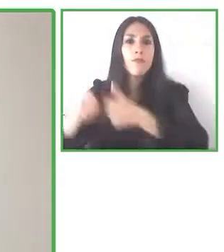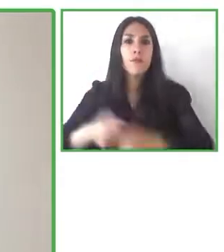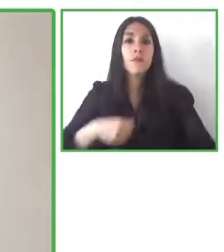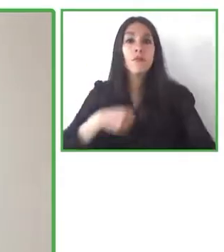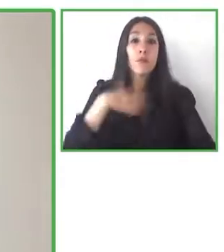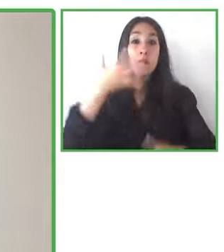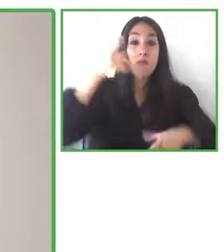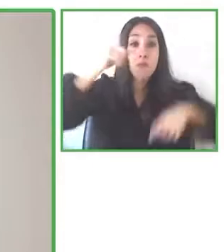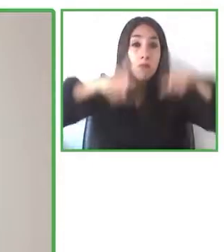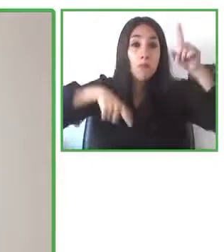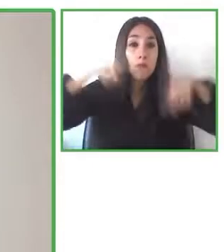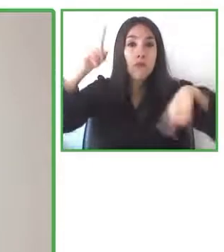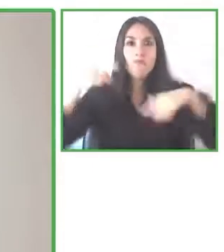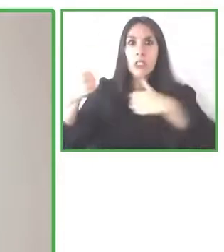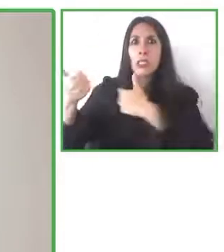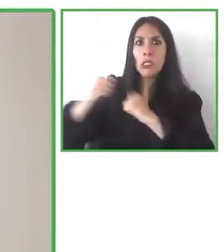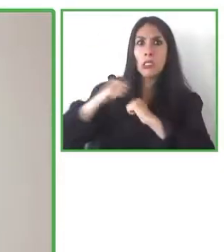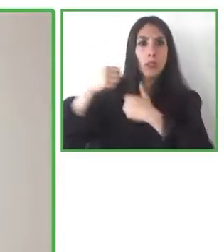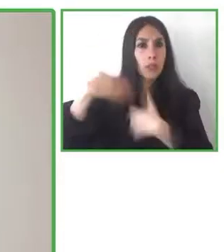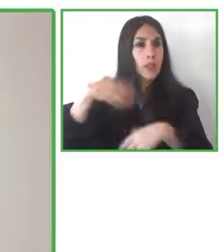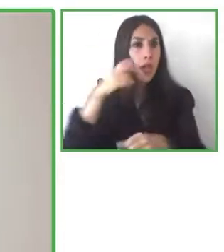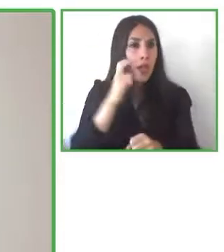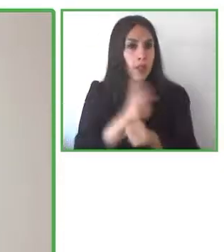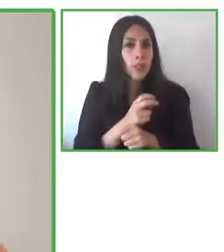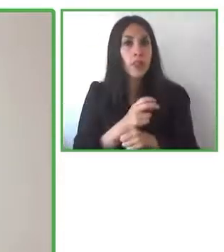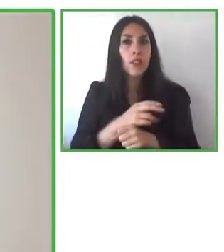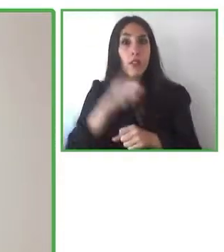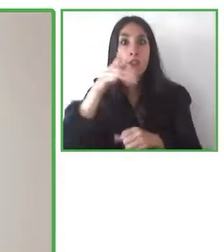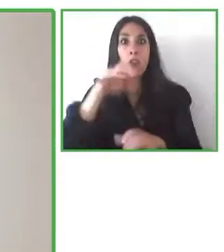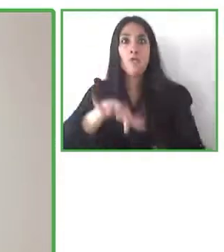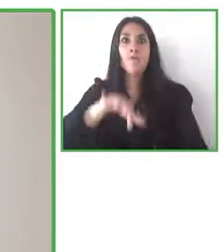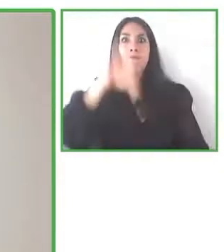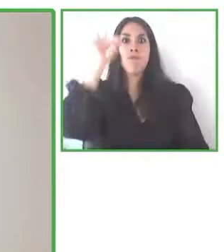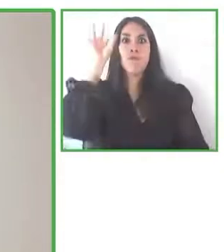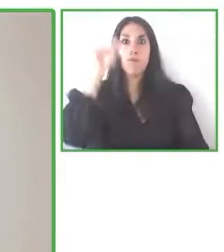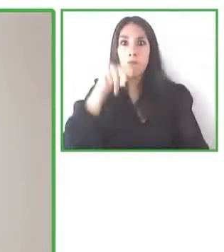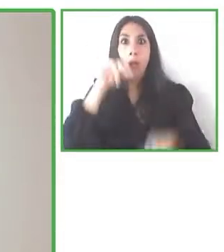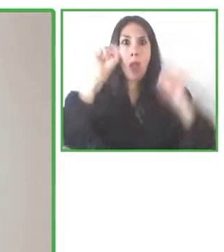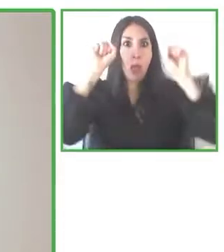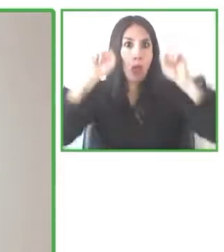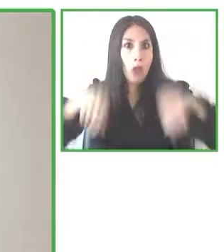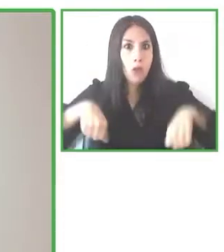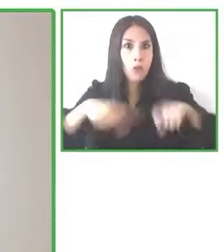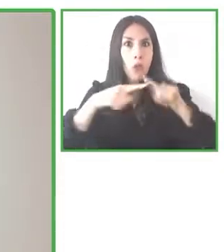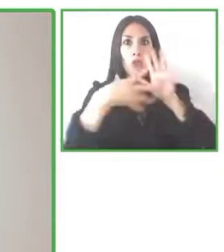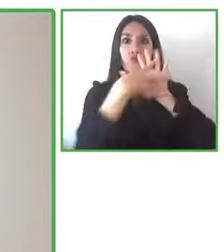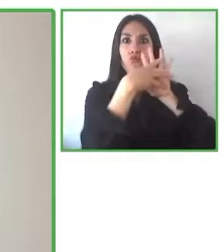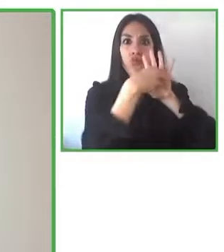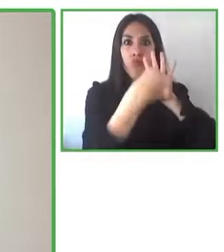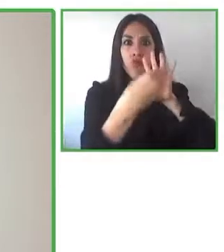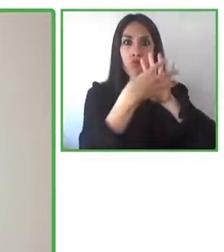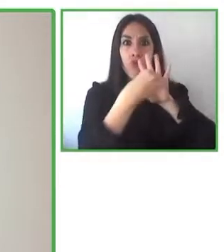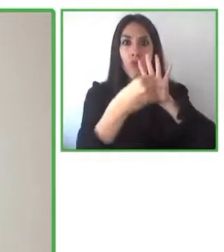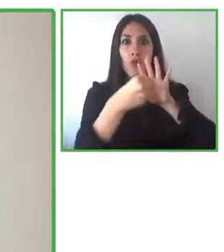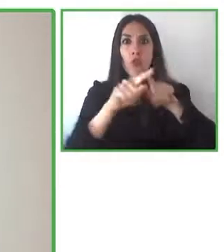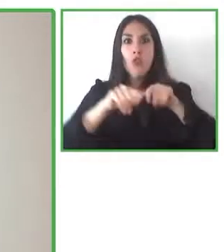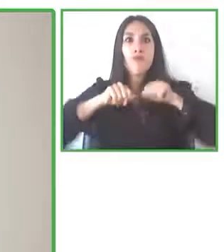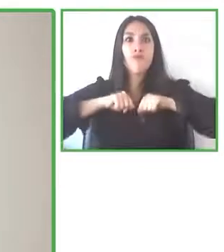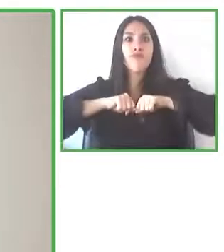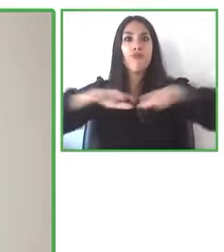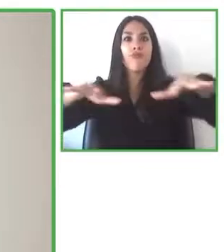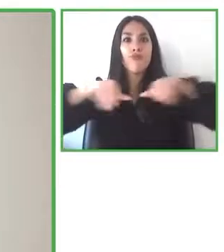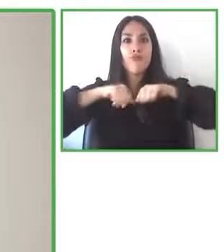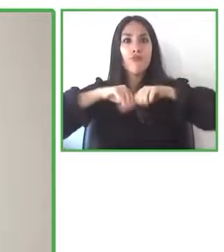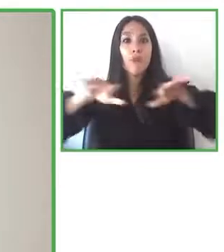estas tecnologías puedan ser replicables, puedan ser escalables, se puedan masificar a distintos lugares en el